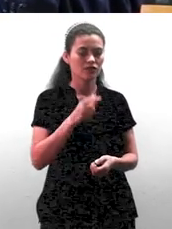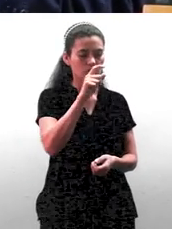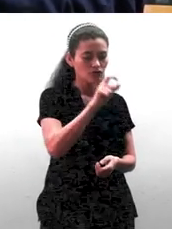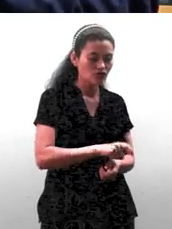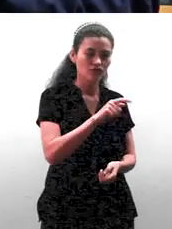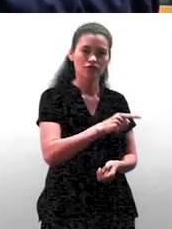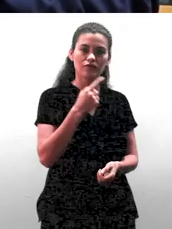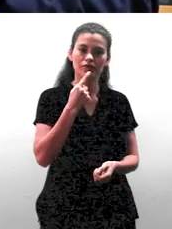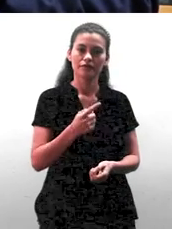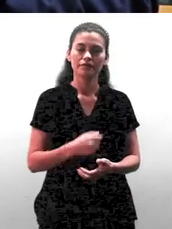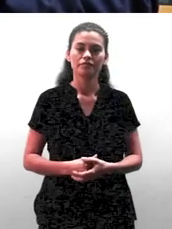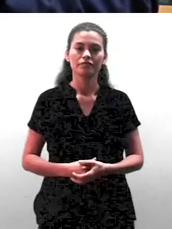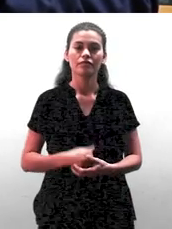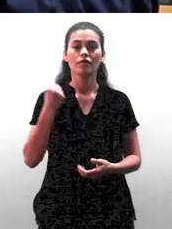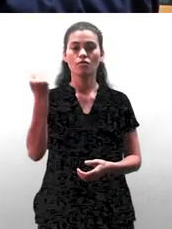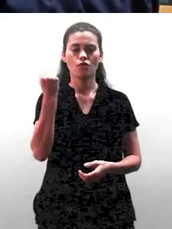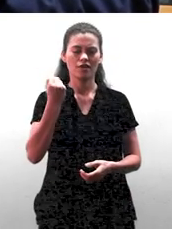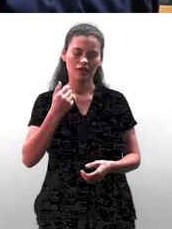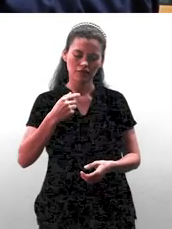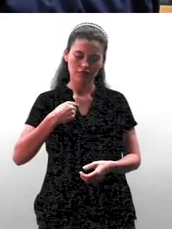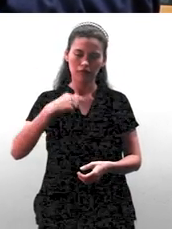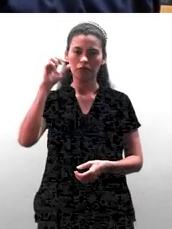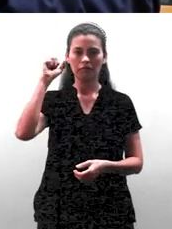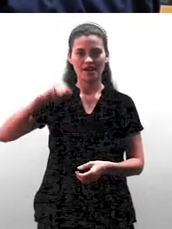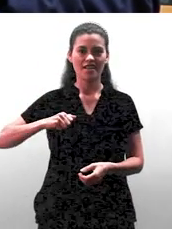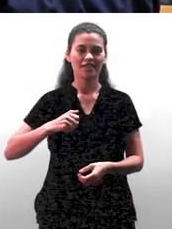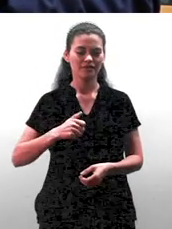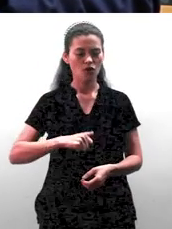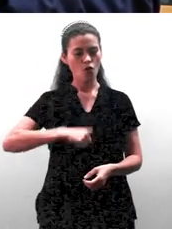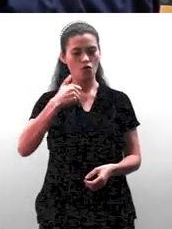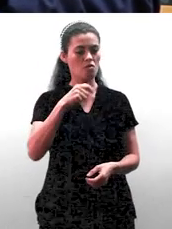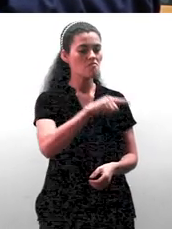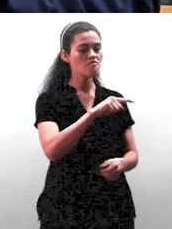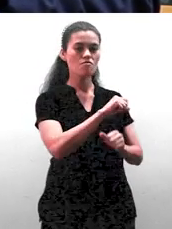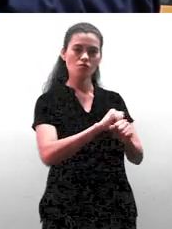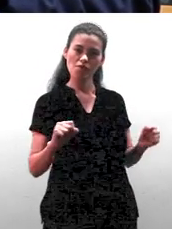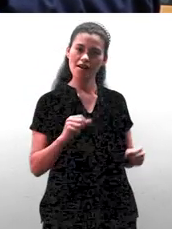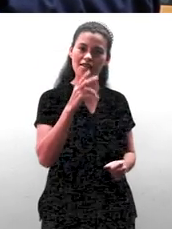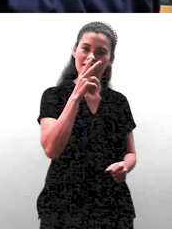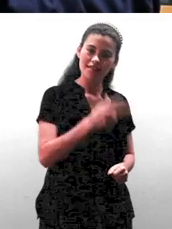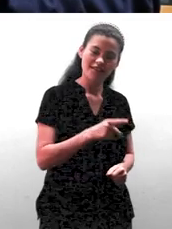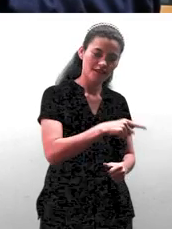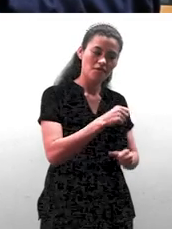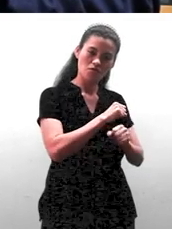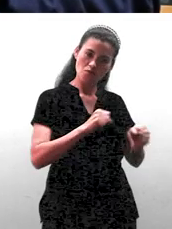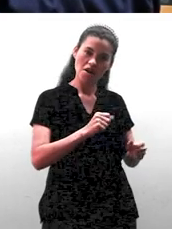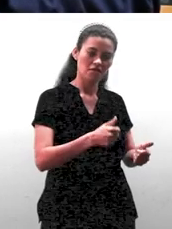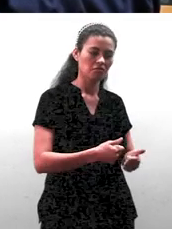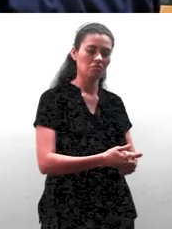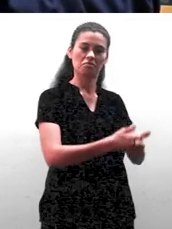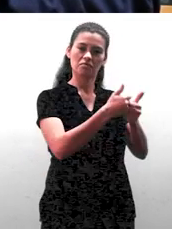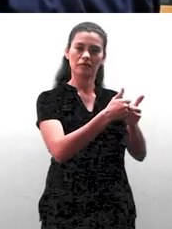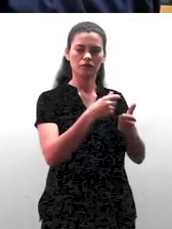a hacer. Claro. Yo creo que tenemos que estar orgullosos cuando nuestros hijos nos dicen, yo puedo, yo lo voy a hacer, porque quiere decir que estamos haciendo bien las cosas, ¿verdad?